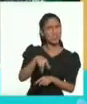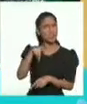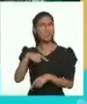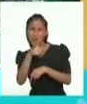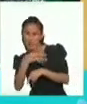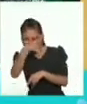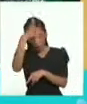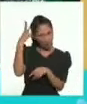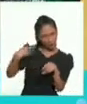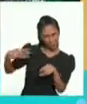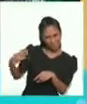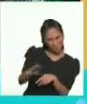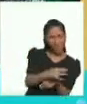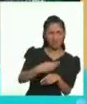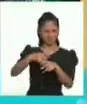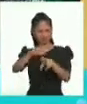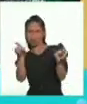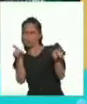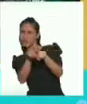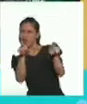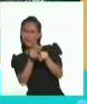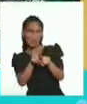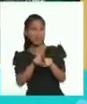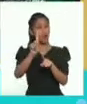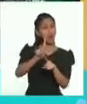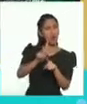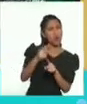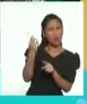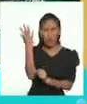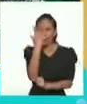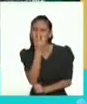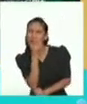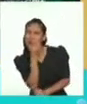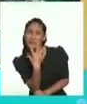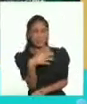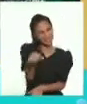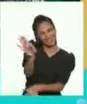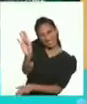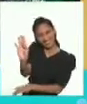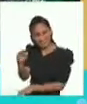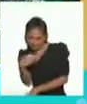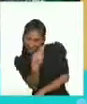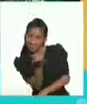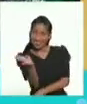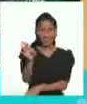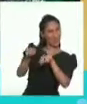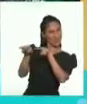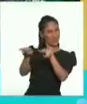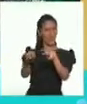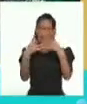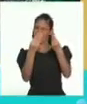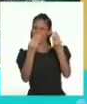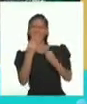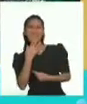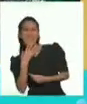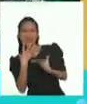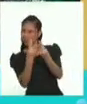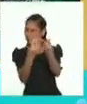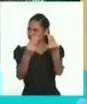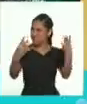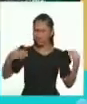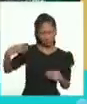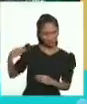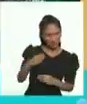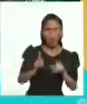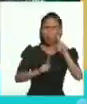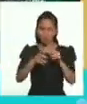peces loro, peces murciélago e incluso un ludibranquio bellamente modelado. ¡Cuántos colores